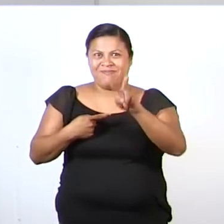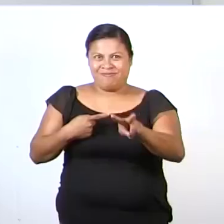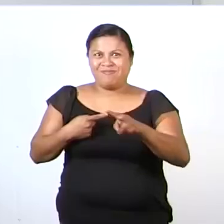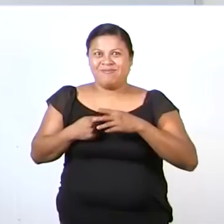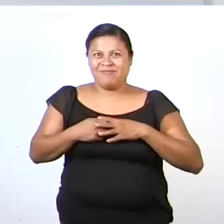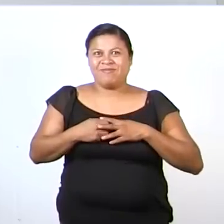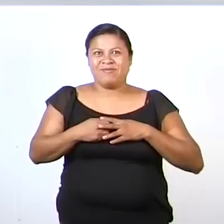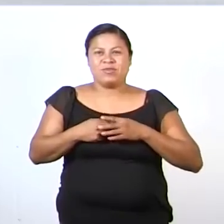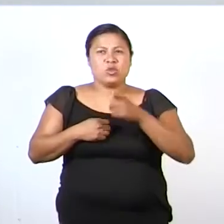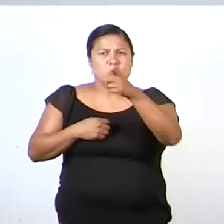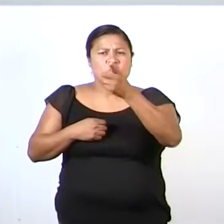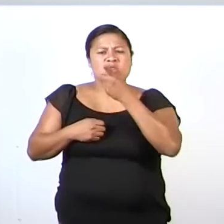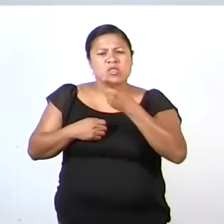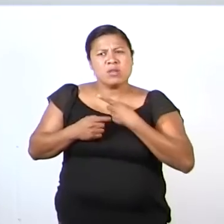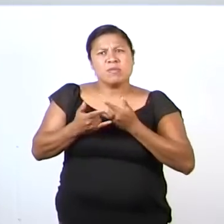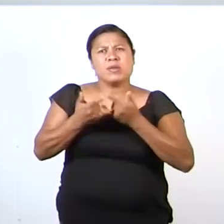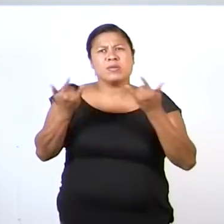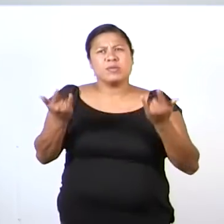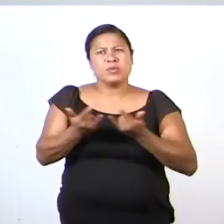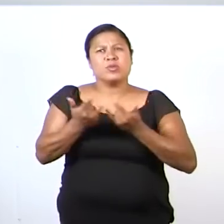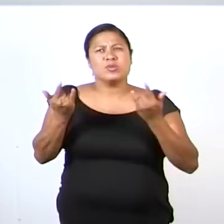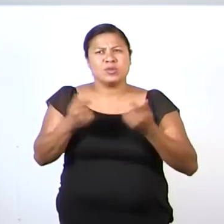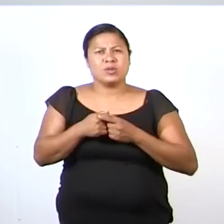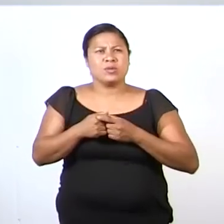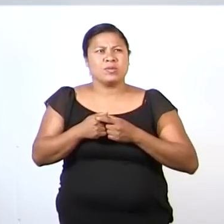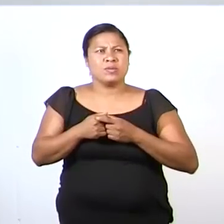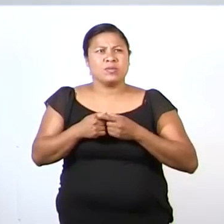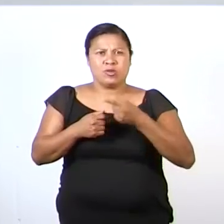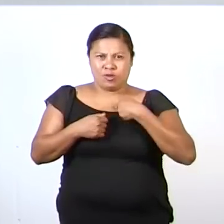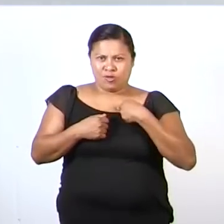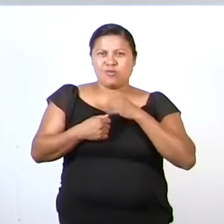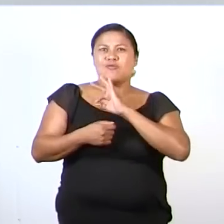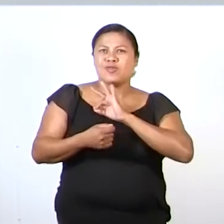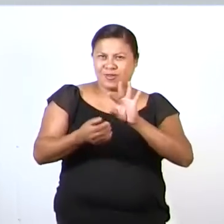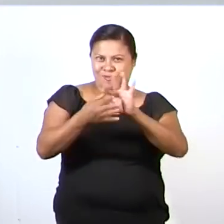Cuéntame tu experiencia. Te contaré la mía.